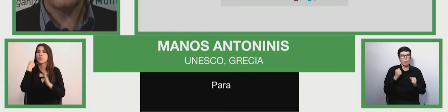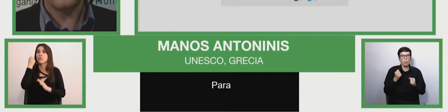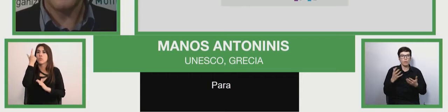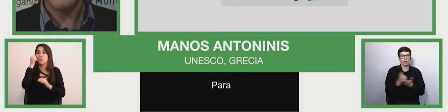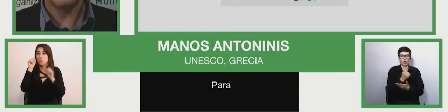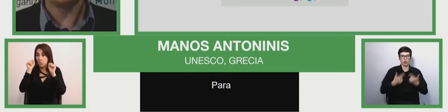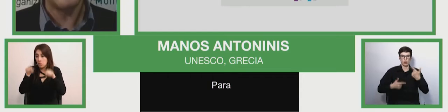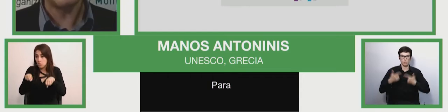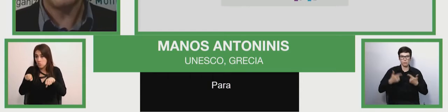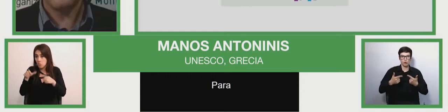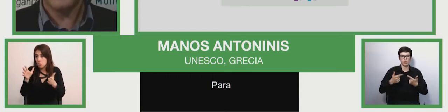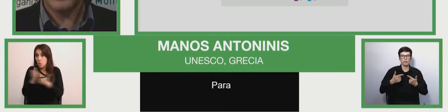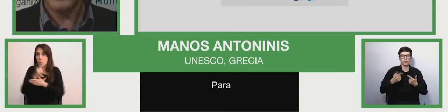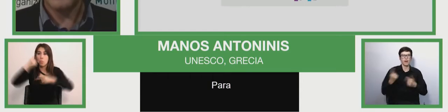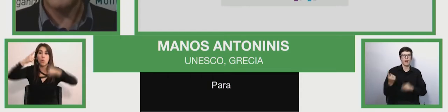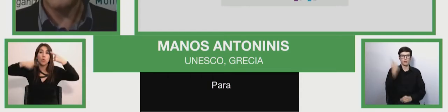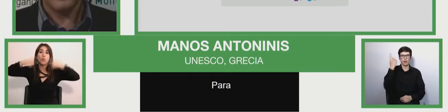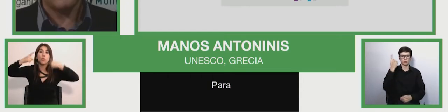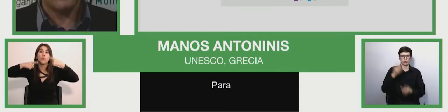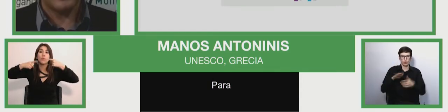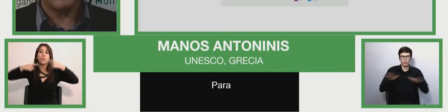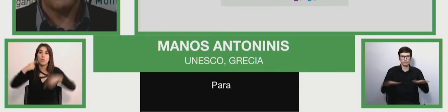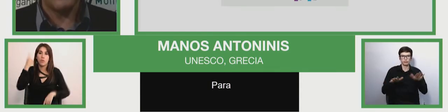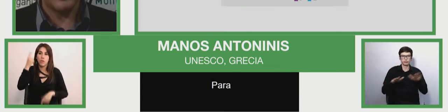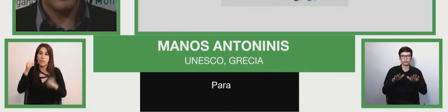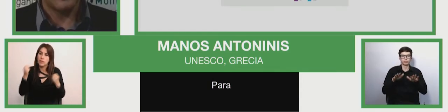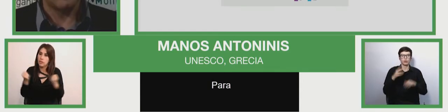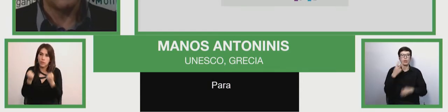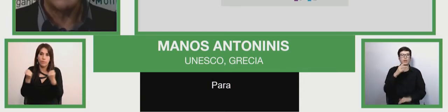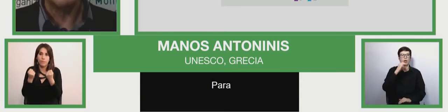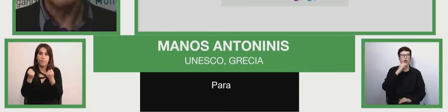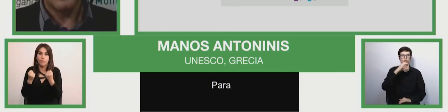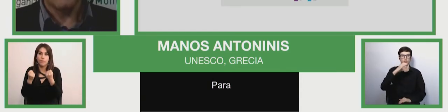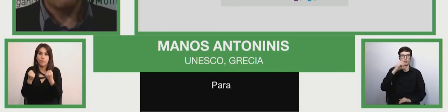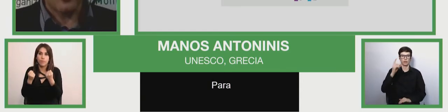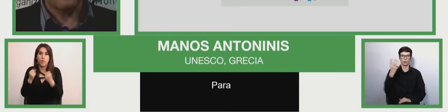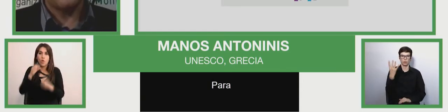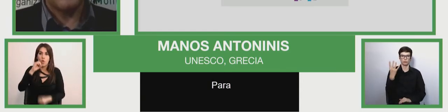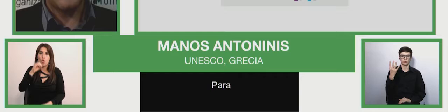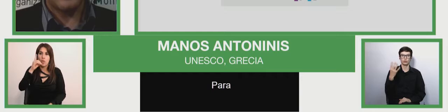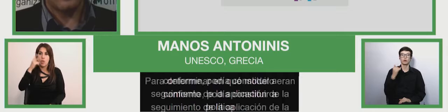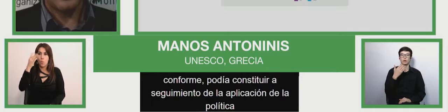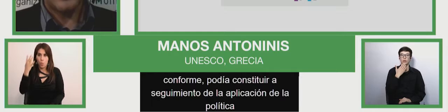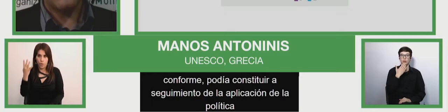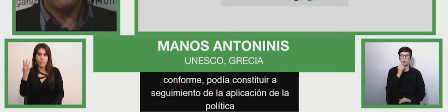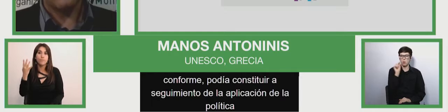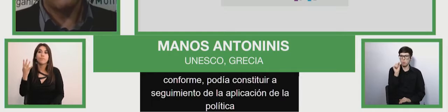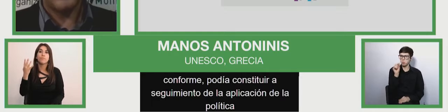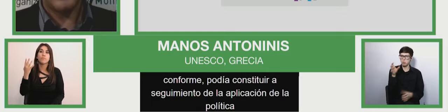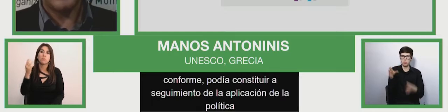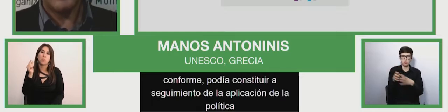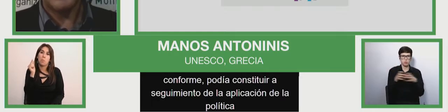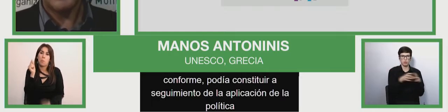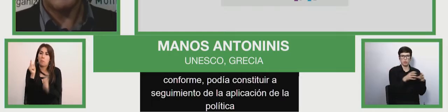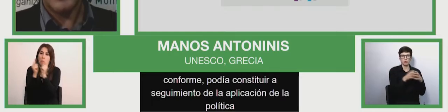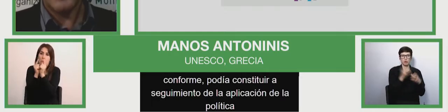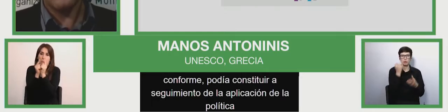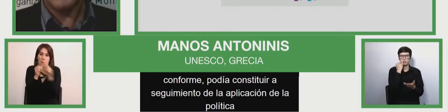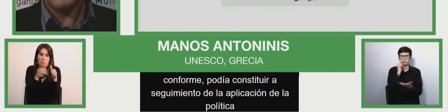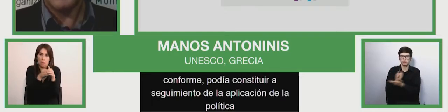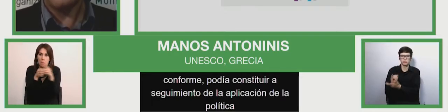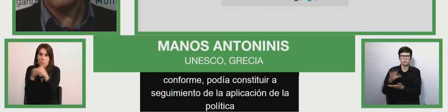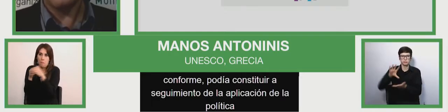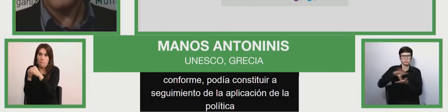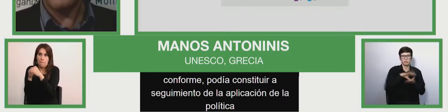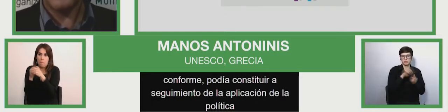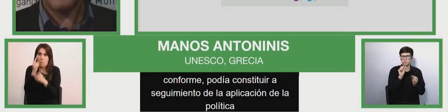aplicación de la política nacional y del ODS-4. No obstante, pocos sistemas recogen datos suficientemente detallados